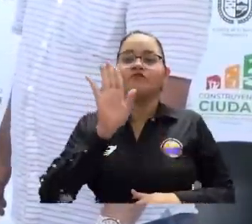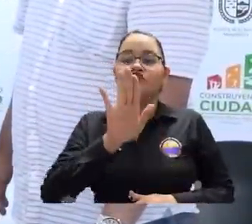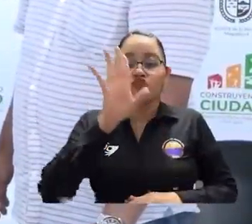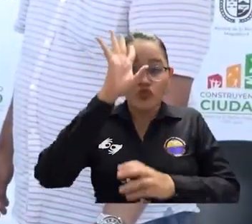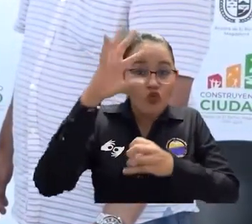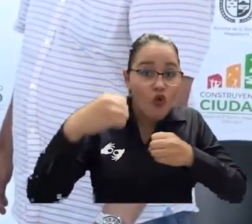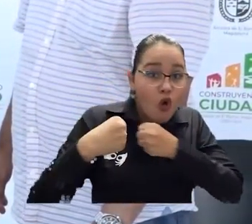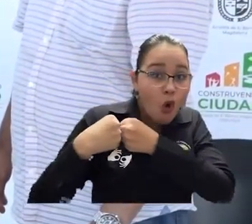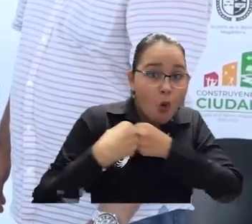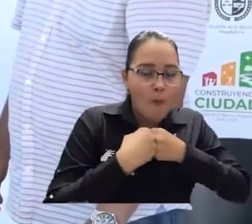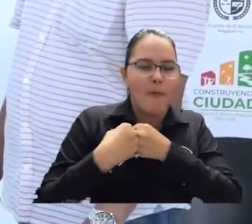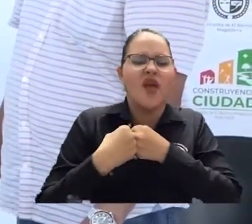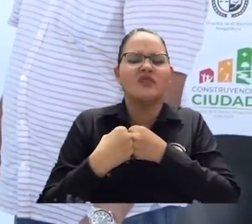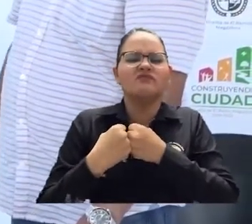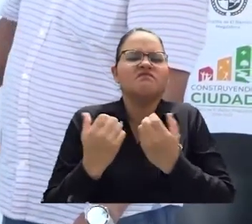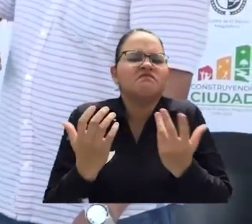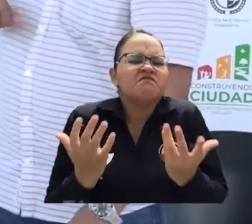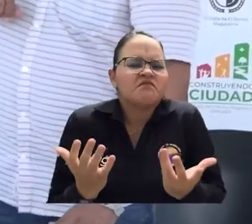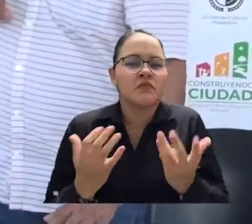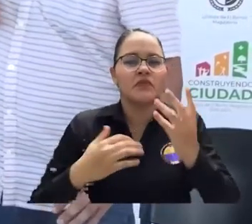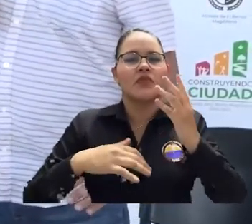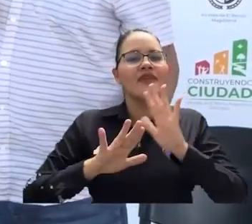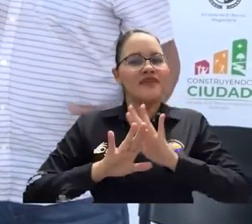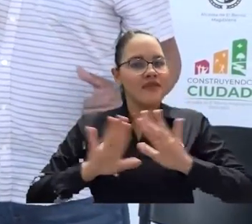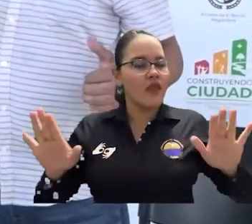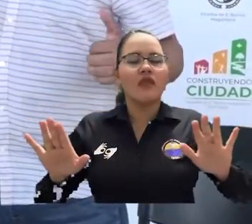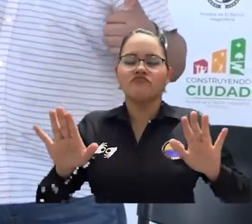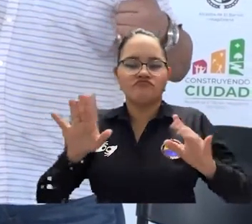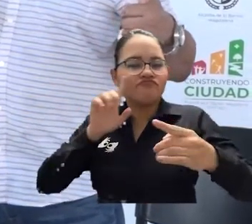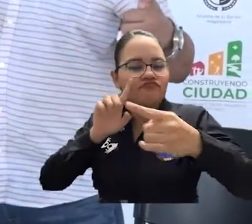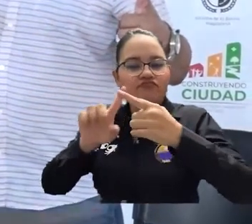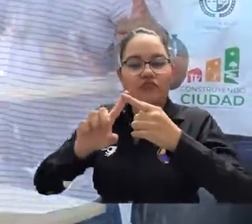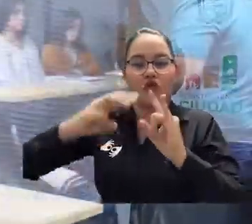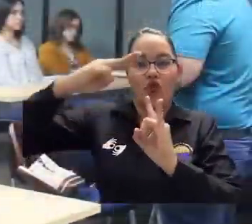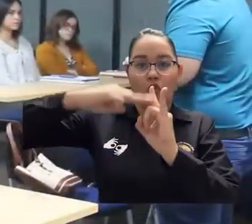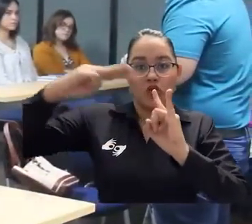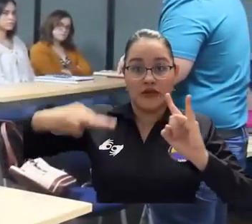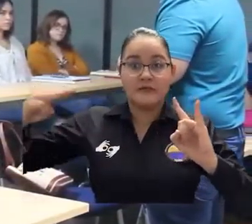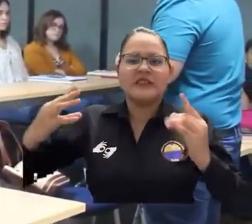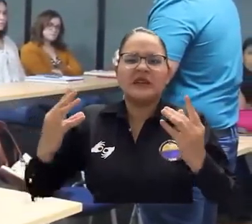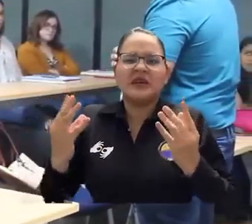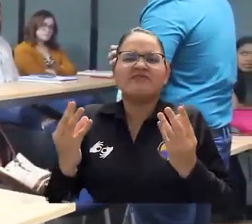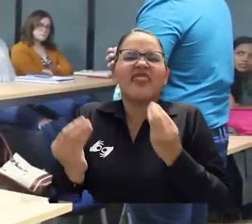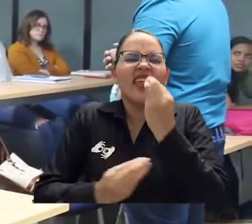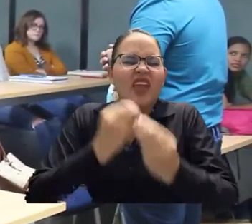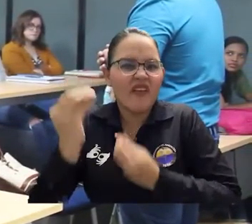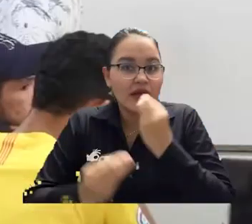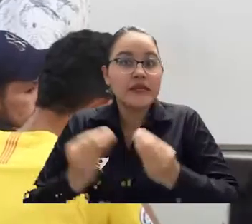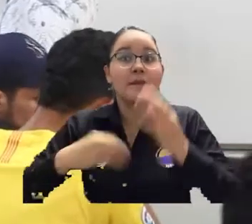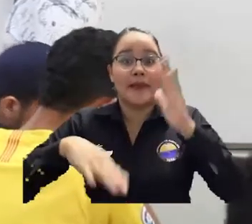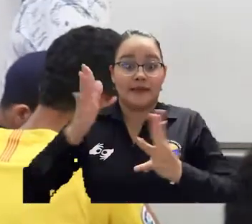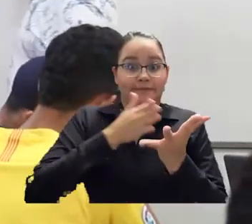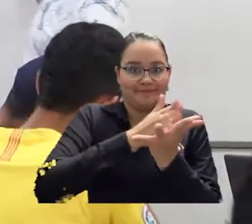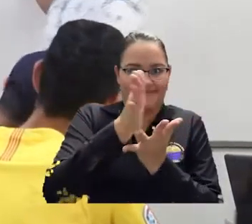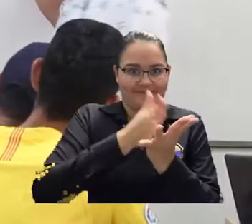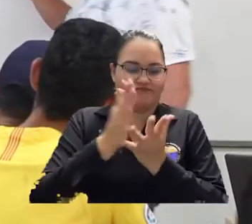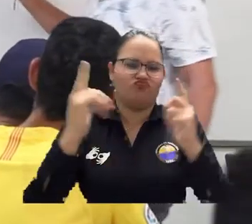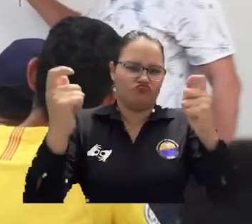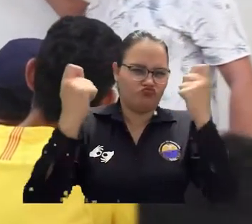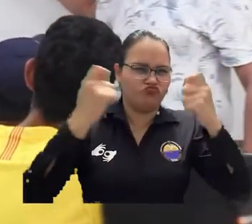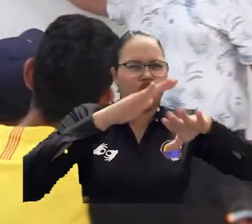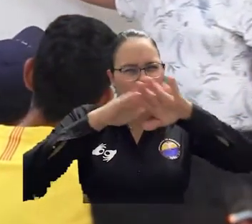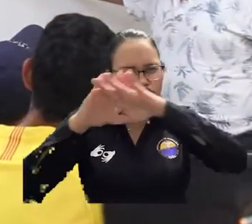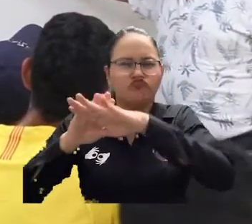Se firma un convenio específico donde la universidad se compromete a traer toda su oferta tanto en la formación,